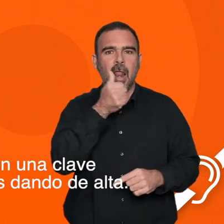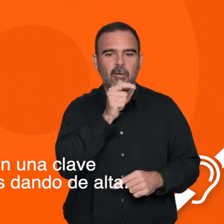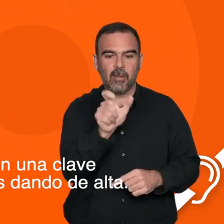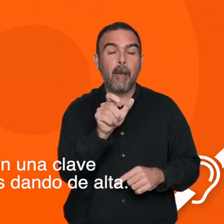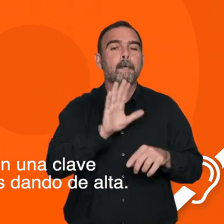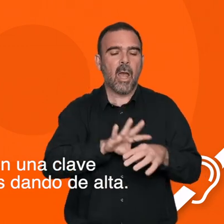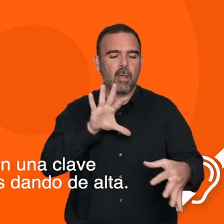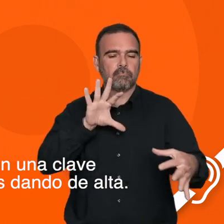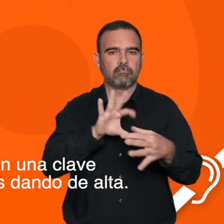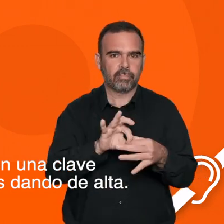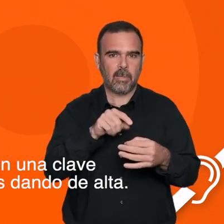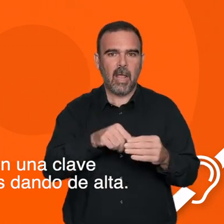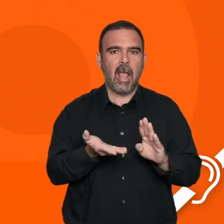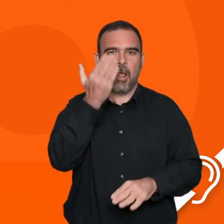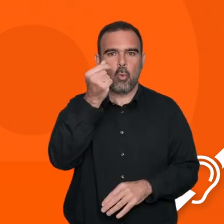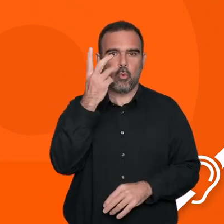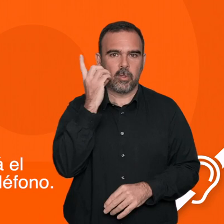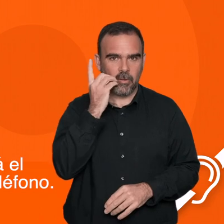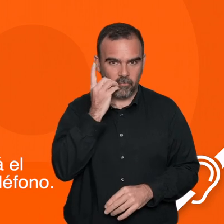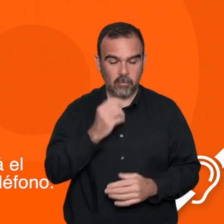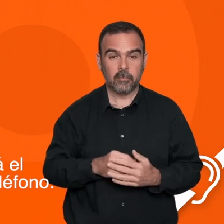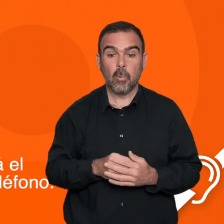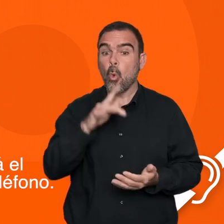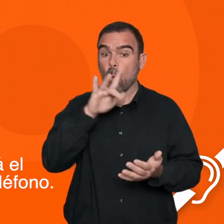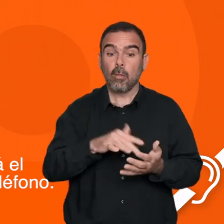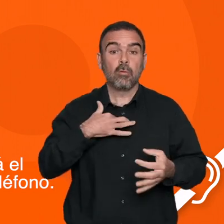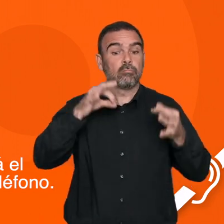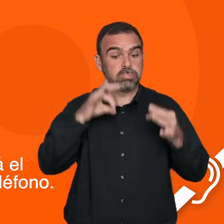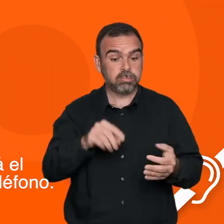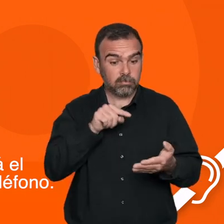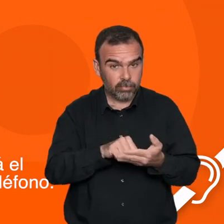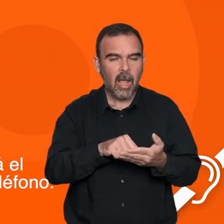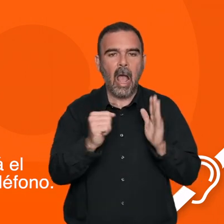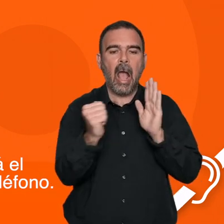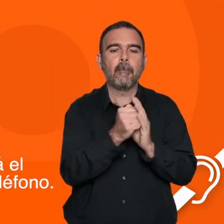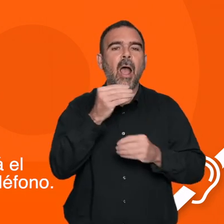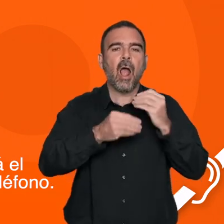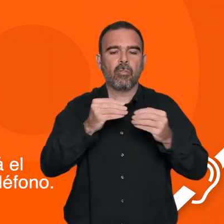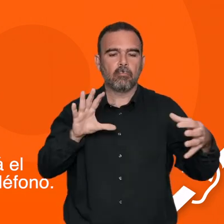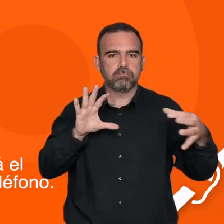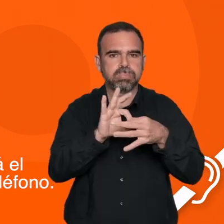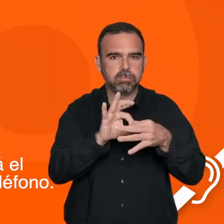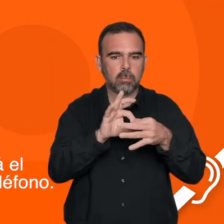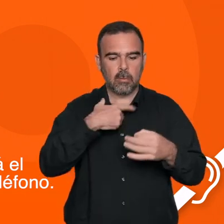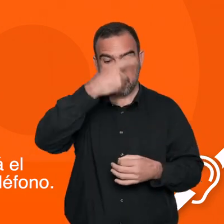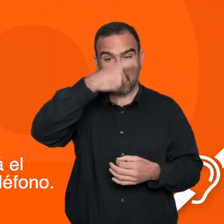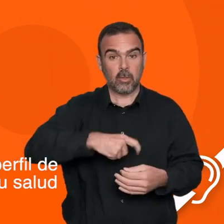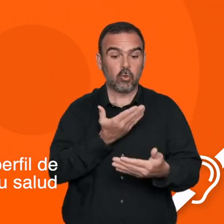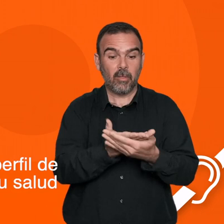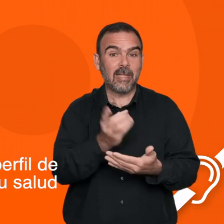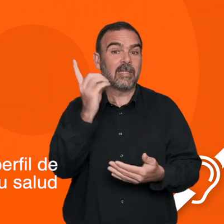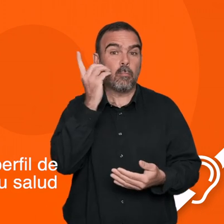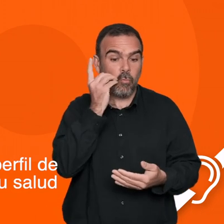número que estás dando de alta. Cuando lo confirmes, la app hará el emparejamiento entre solicitante y teléfono.